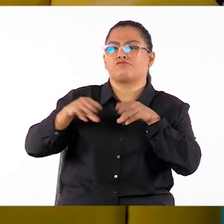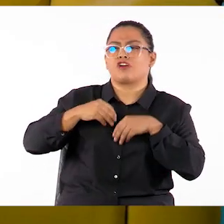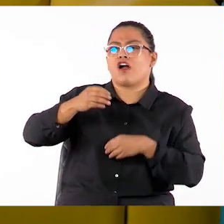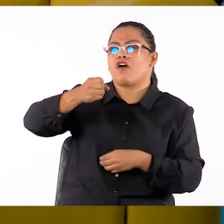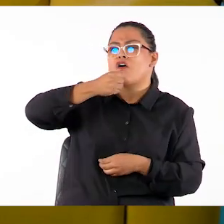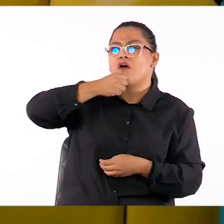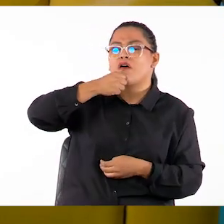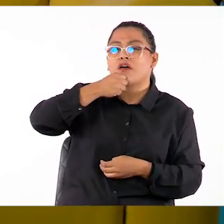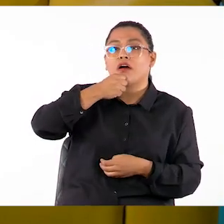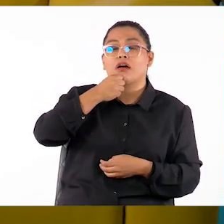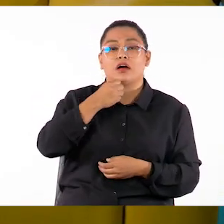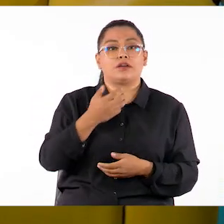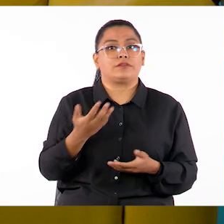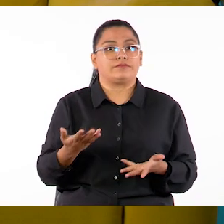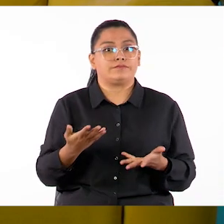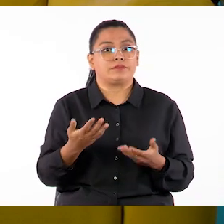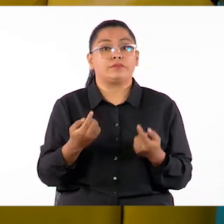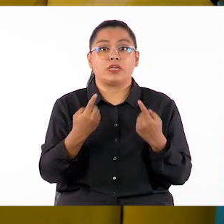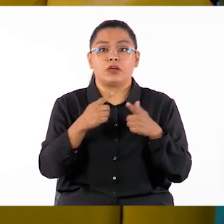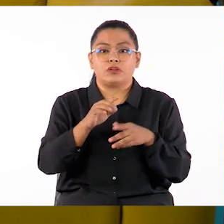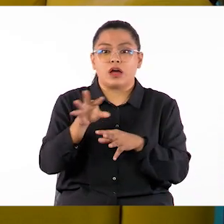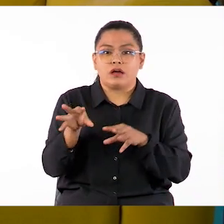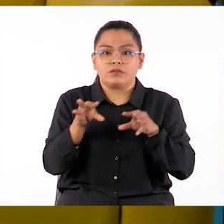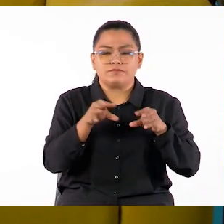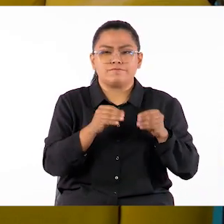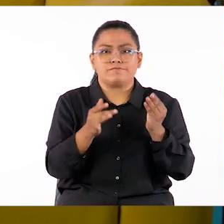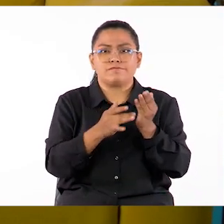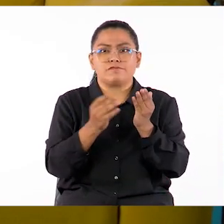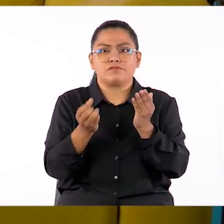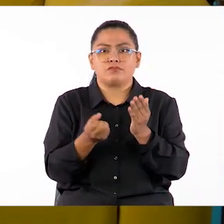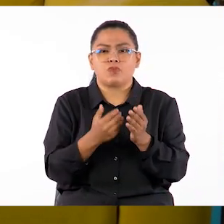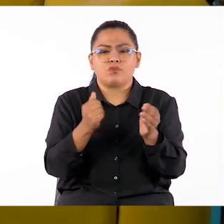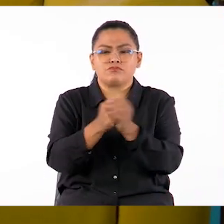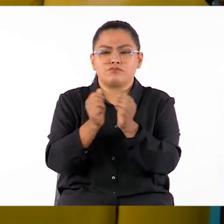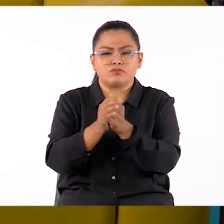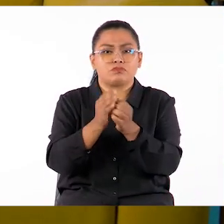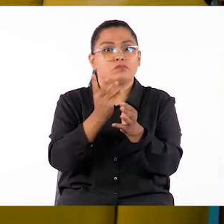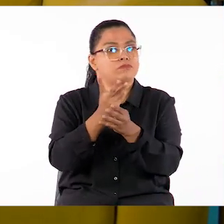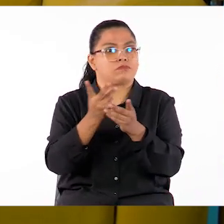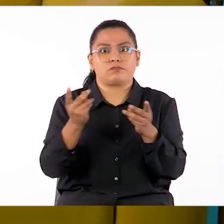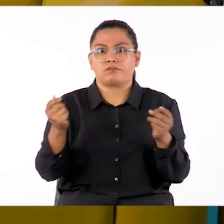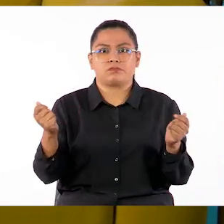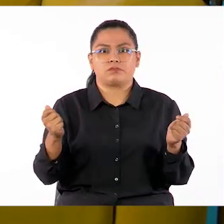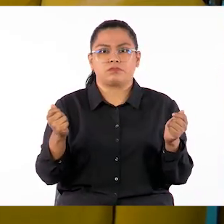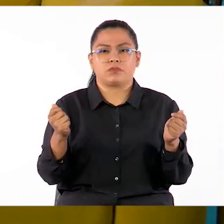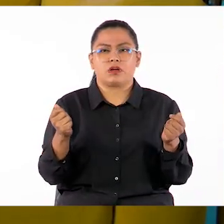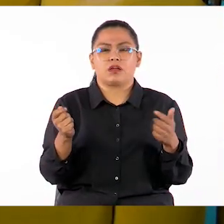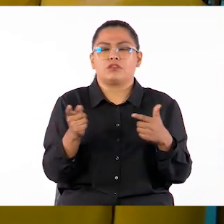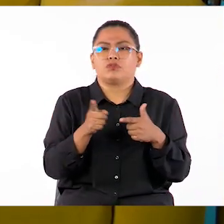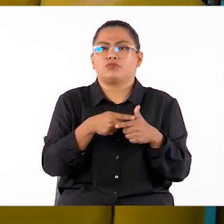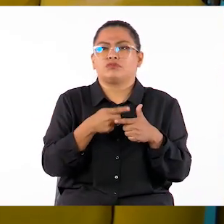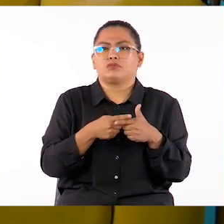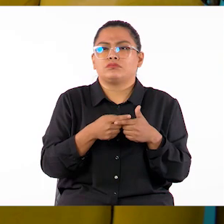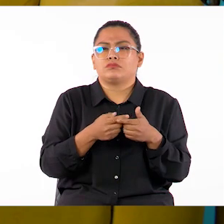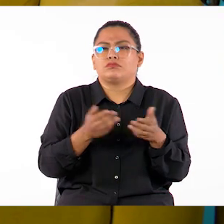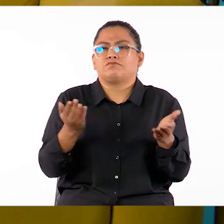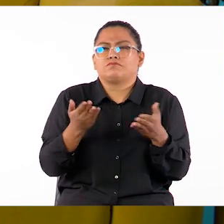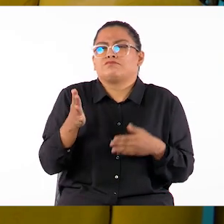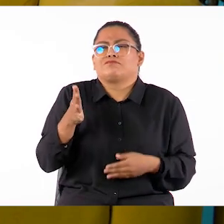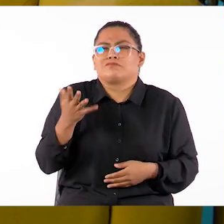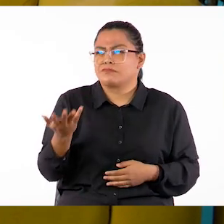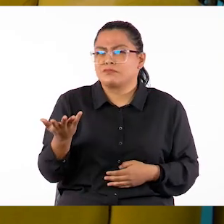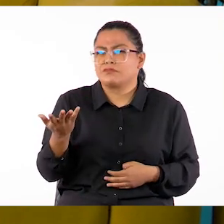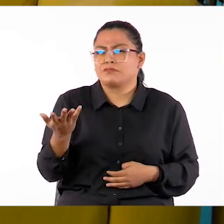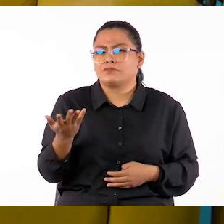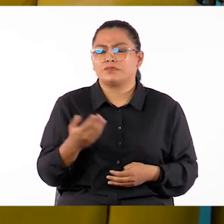Claramente, incorporar tecnología no soluciona nuestros problemas. ¿Qué tenemos que hacer entonces para pensar en el Aula del